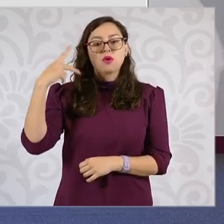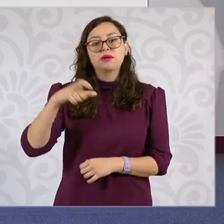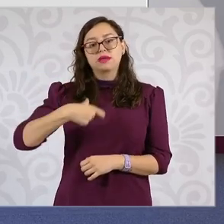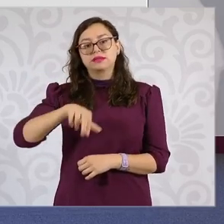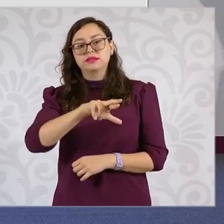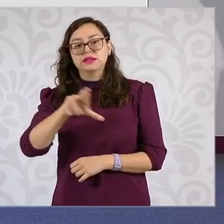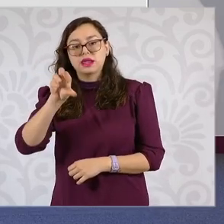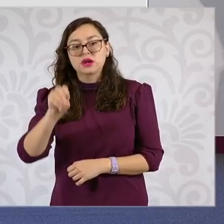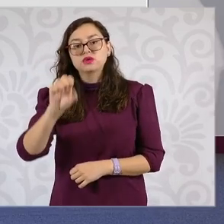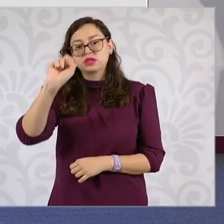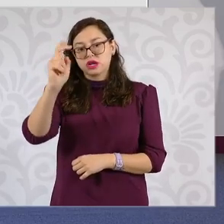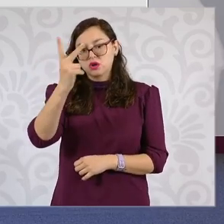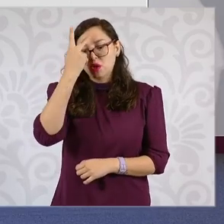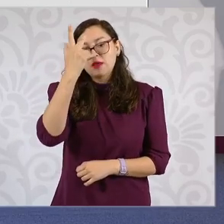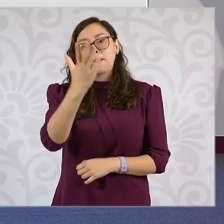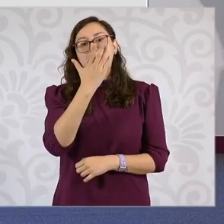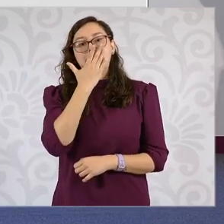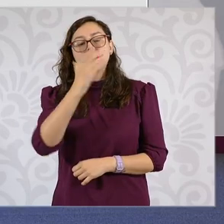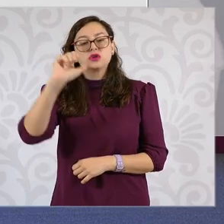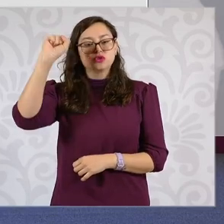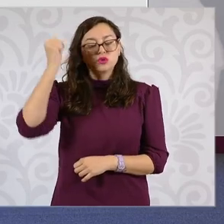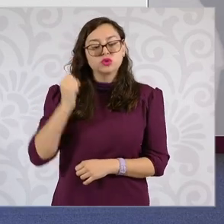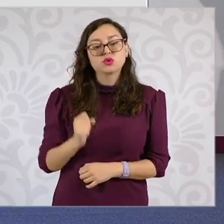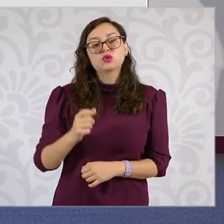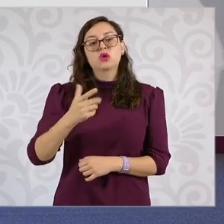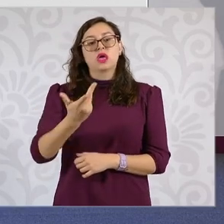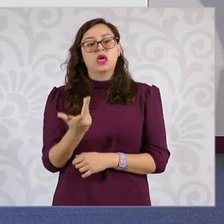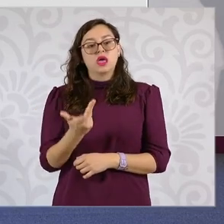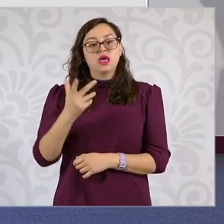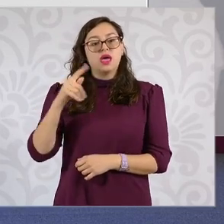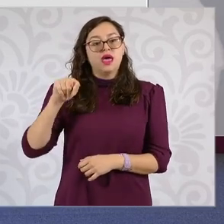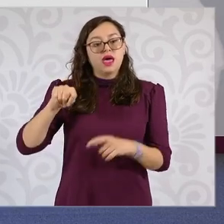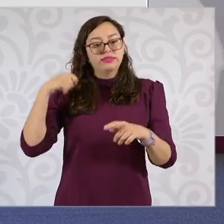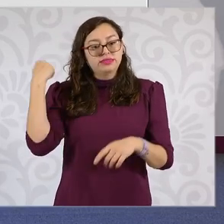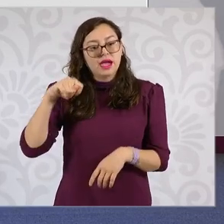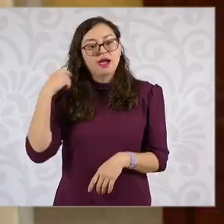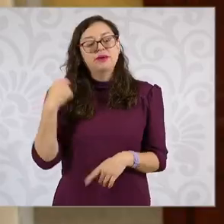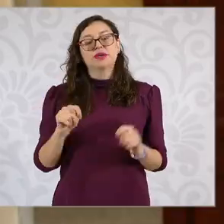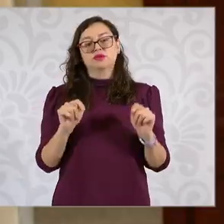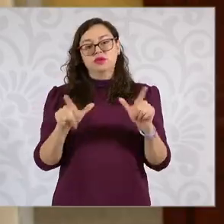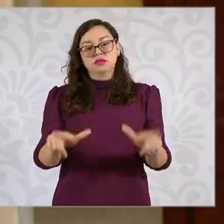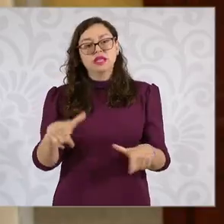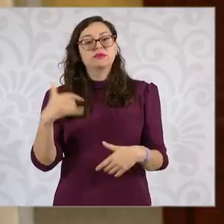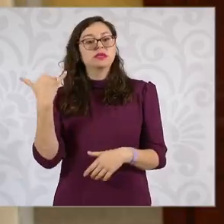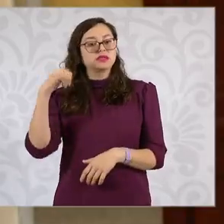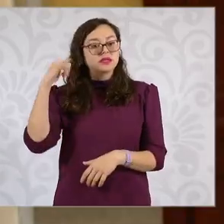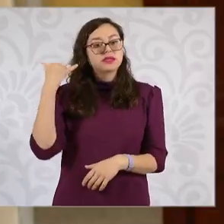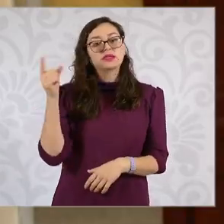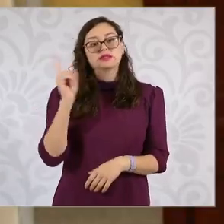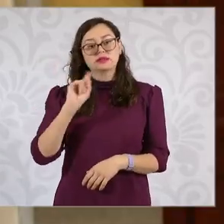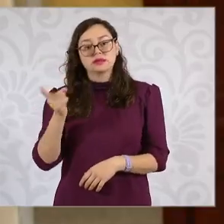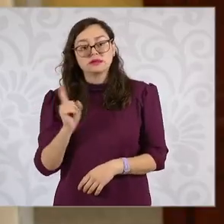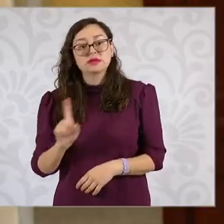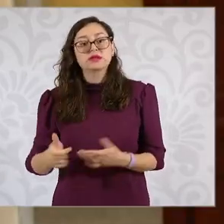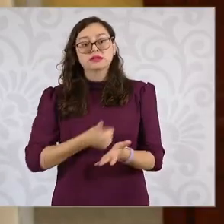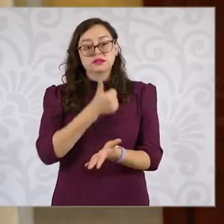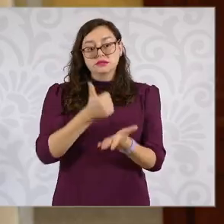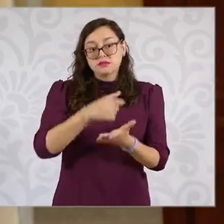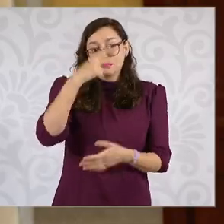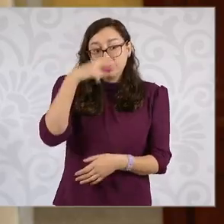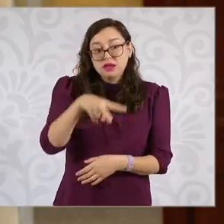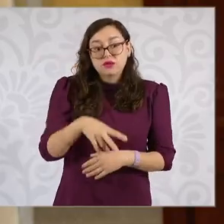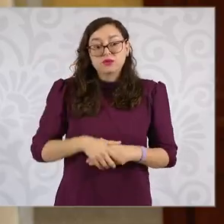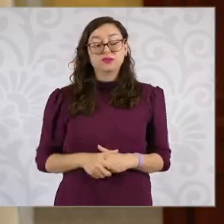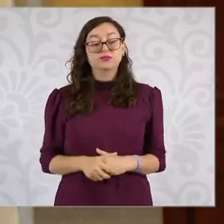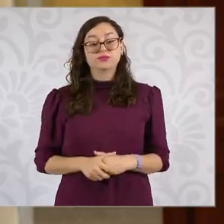Quintana Roo, San Luis Potosí, Sinaloa, Sonora, Tabasco, Tamaulipas, Tlaxcala, Veracruz, Yucatán, Zacatecas y la Ciudad de México.